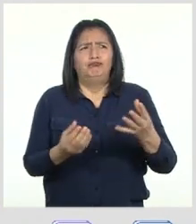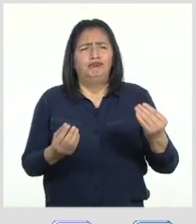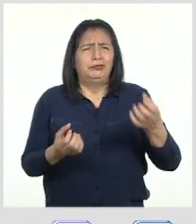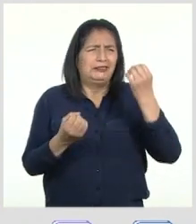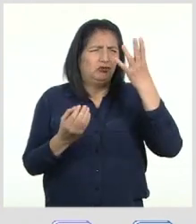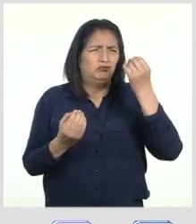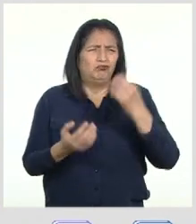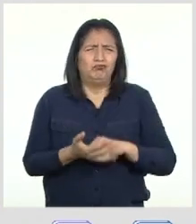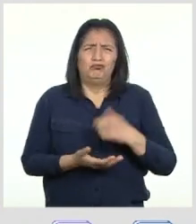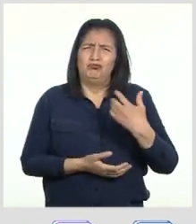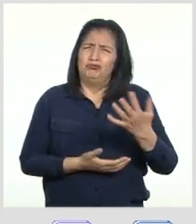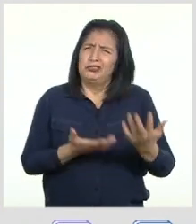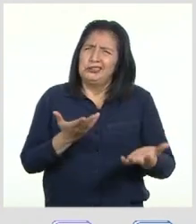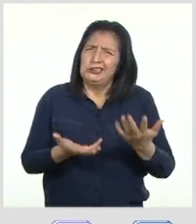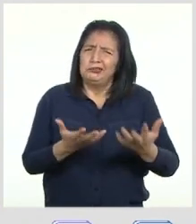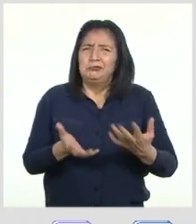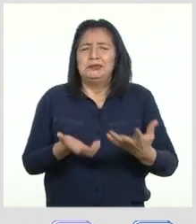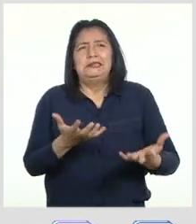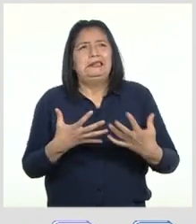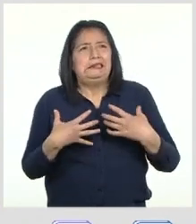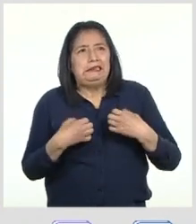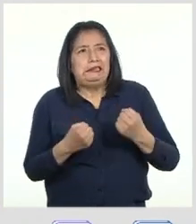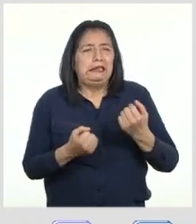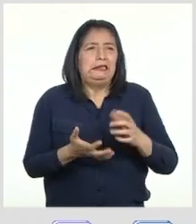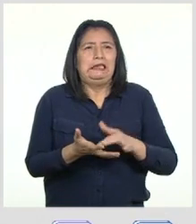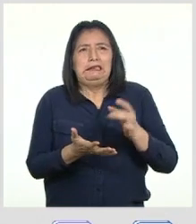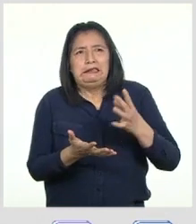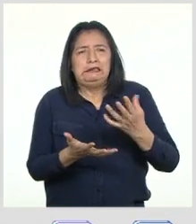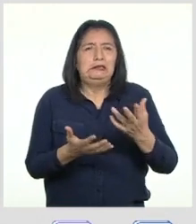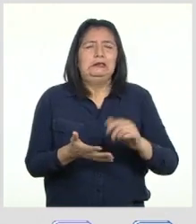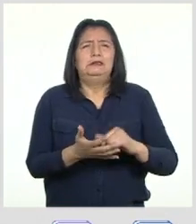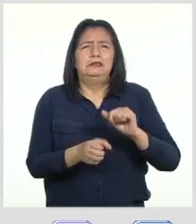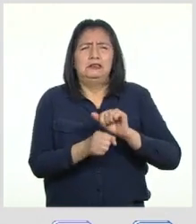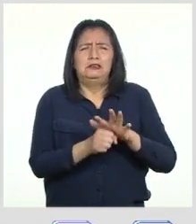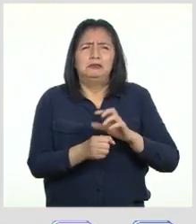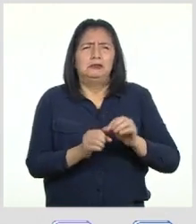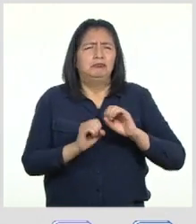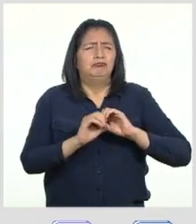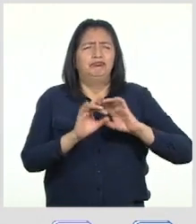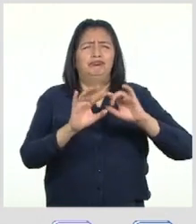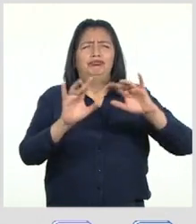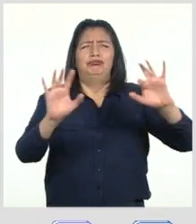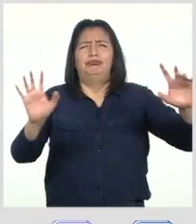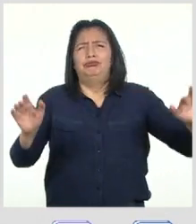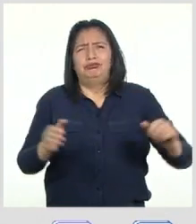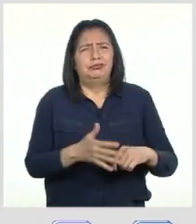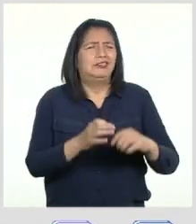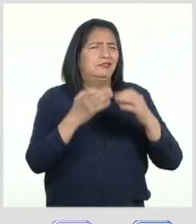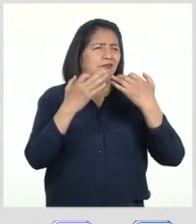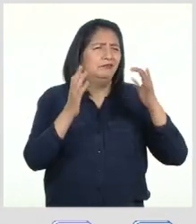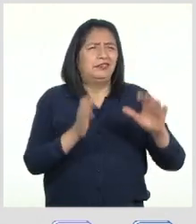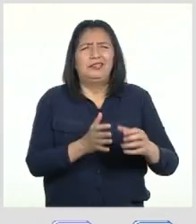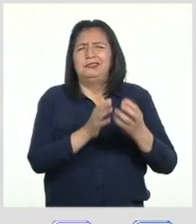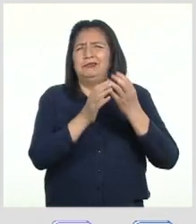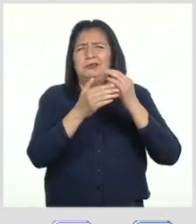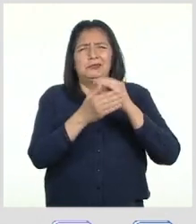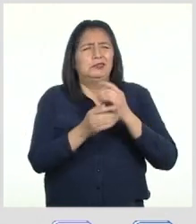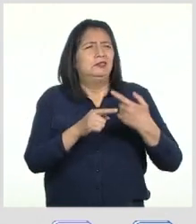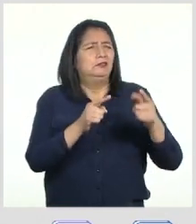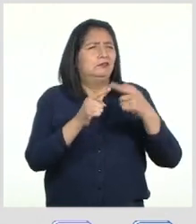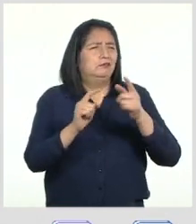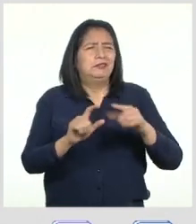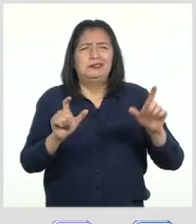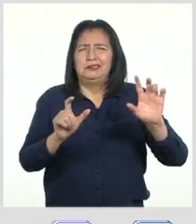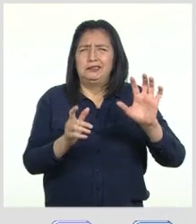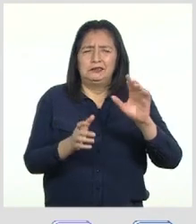información sobre la posible cura o tratamiento del COVID-19 que circula en redes y en diferentes medios de comunicación Que